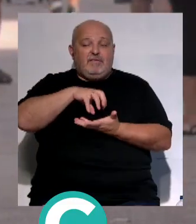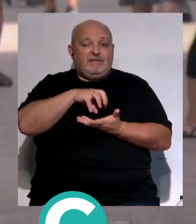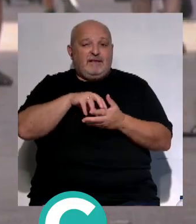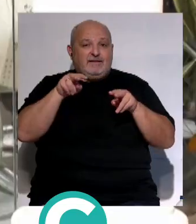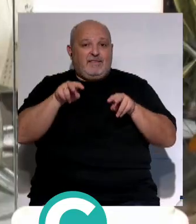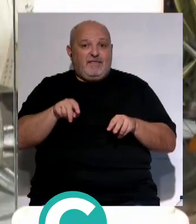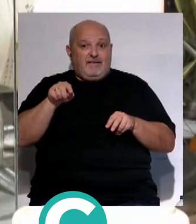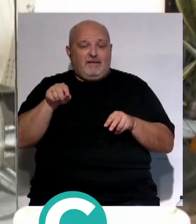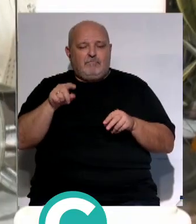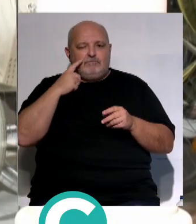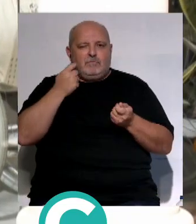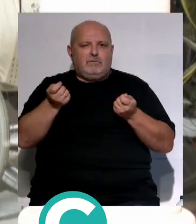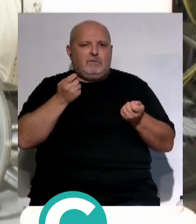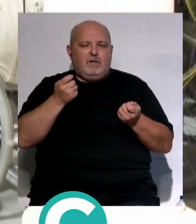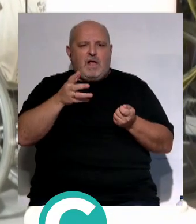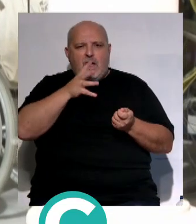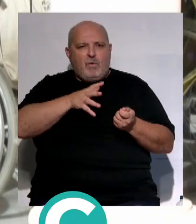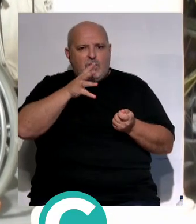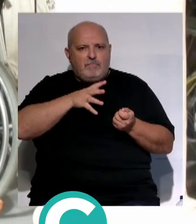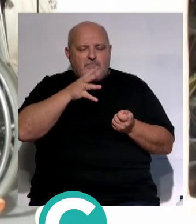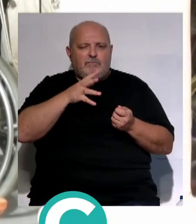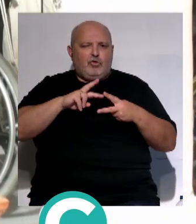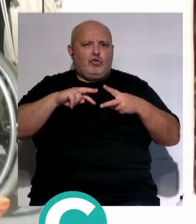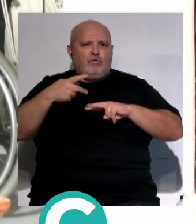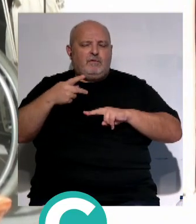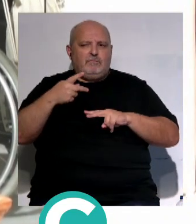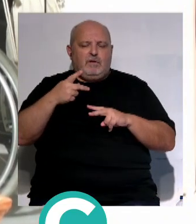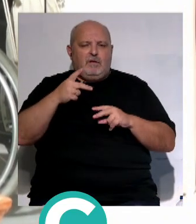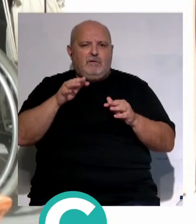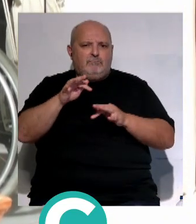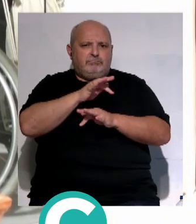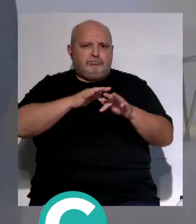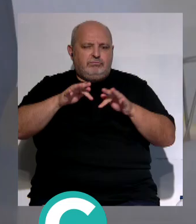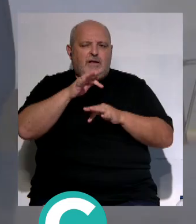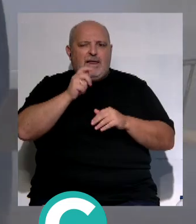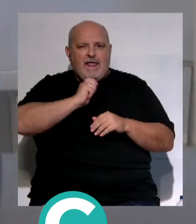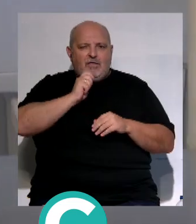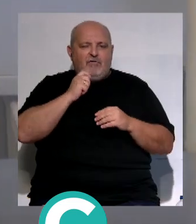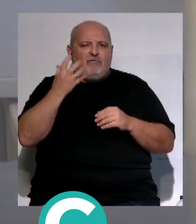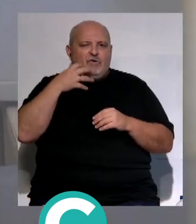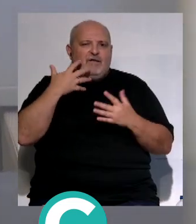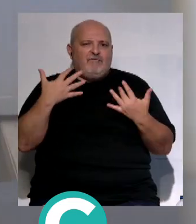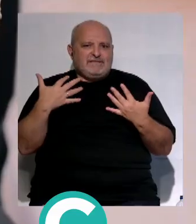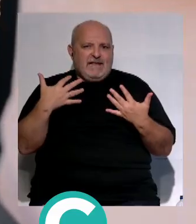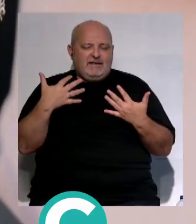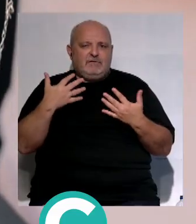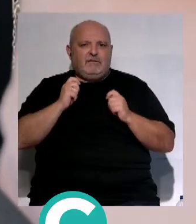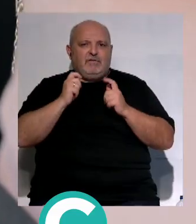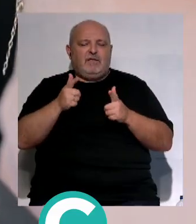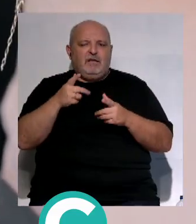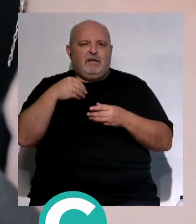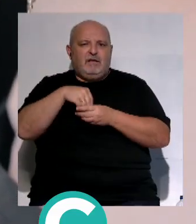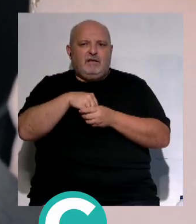residencial vigilan su hidratación, redoblando las rondas de agua con helados y fruta más fresca. Trasladan sus